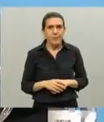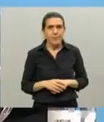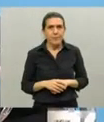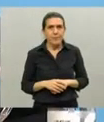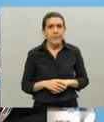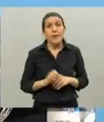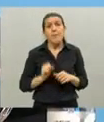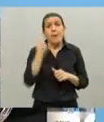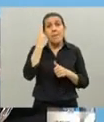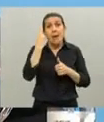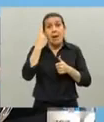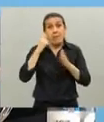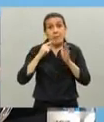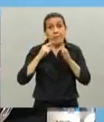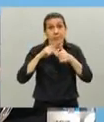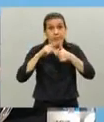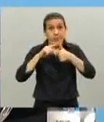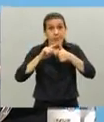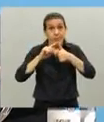primer punto